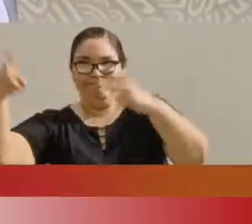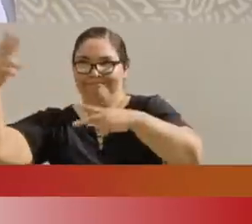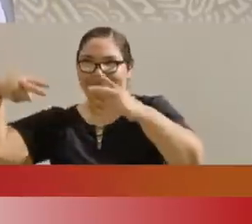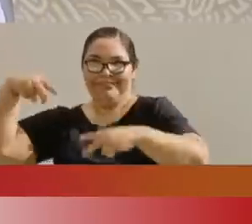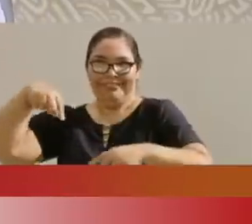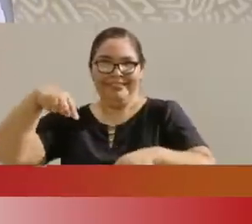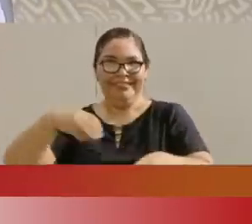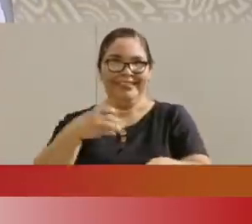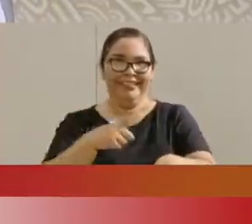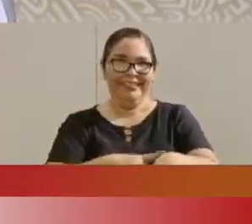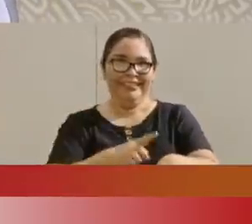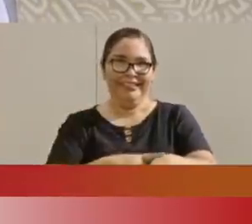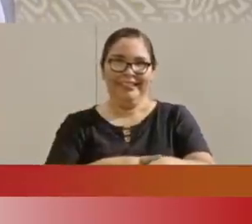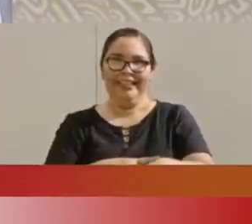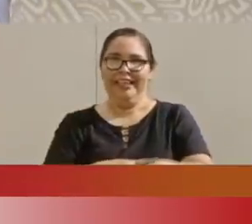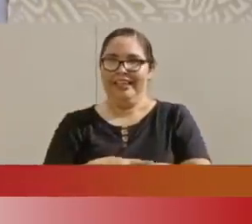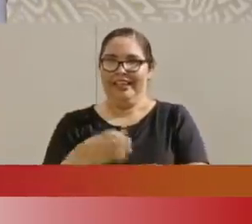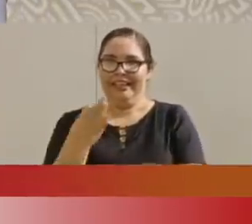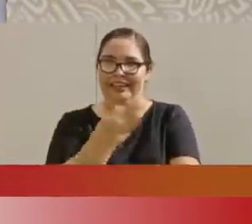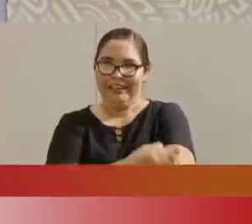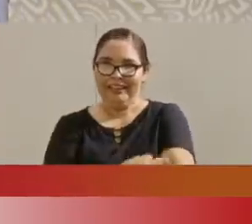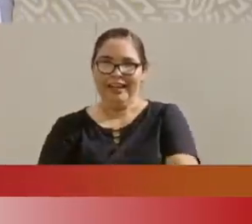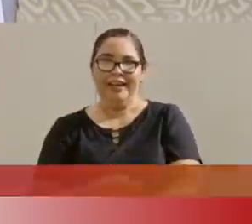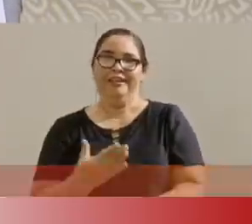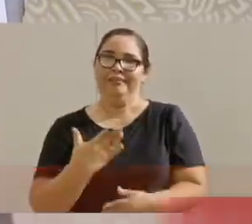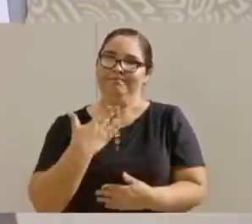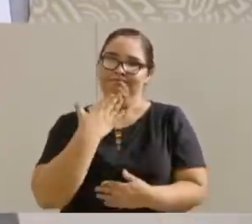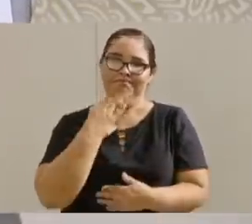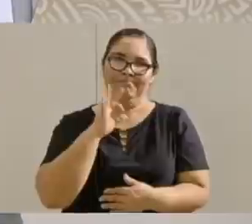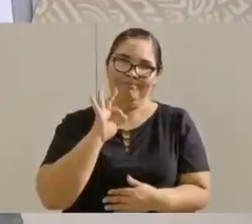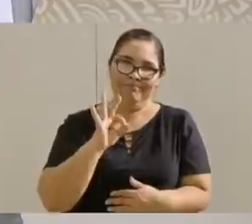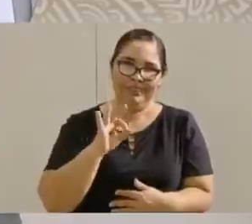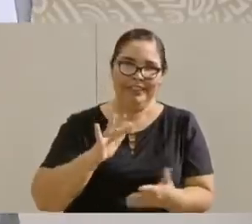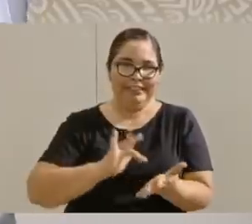algo que nos hace sentir